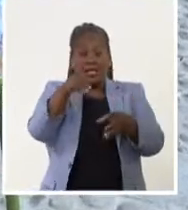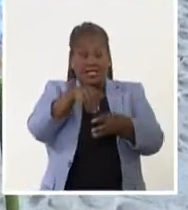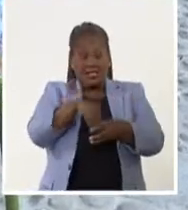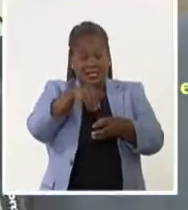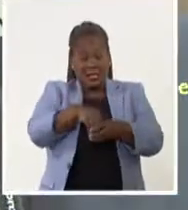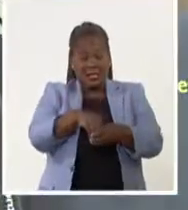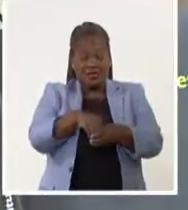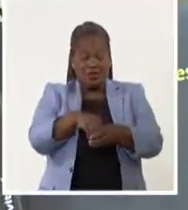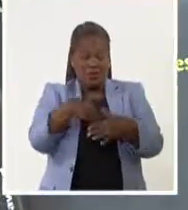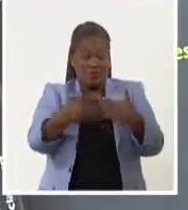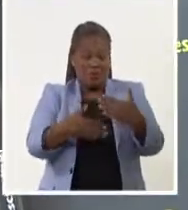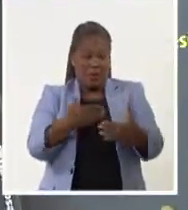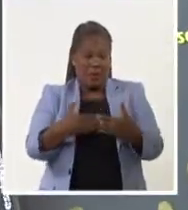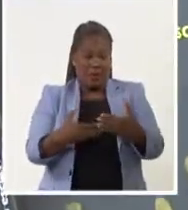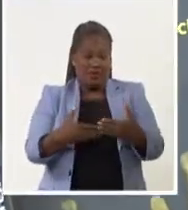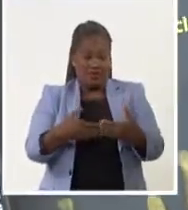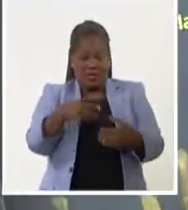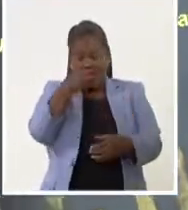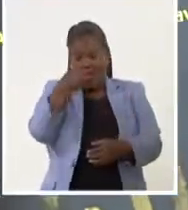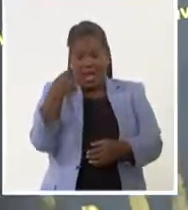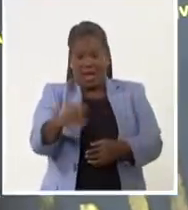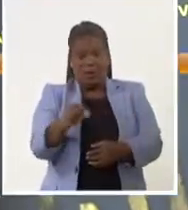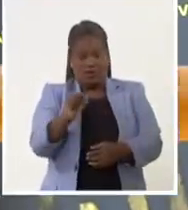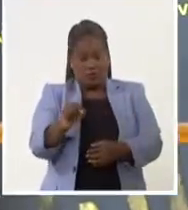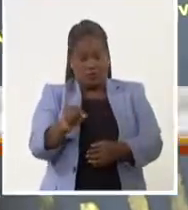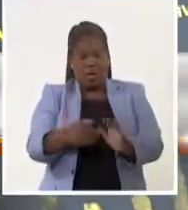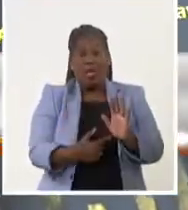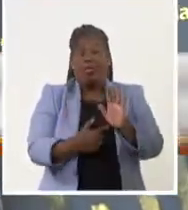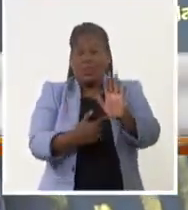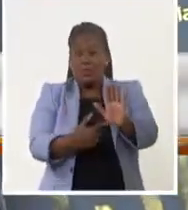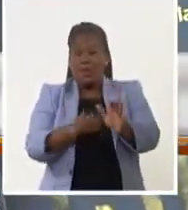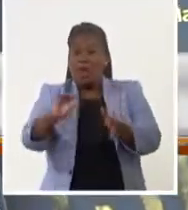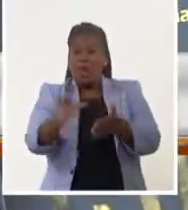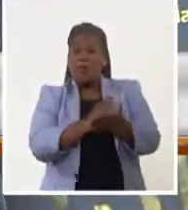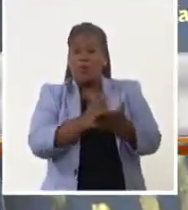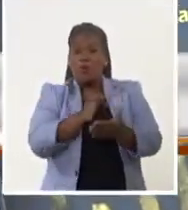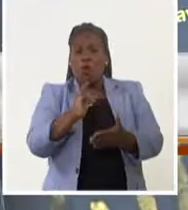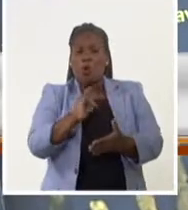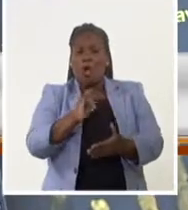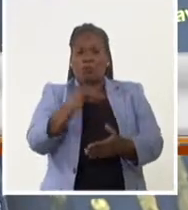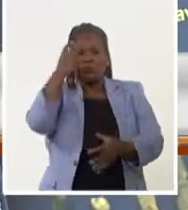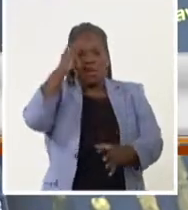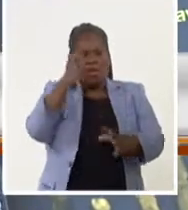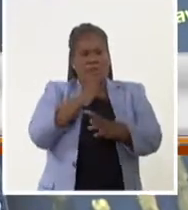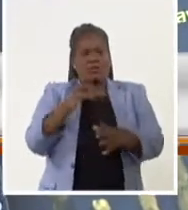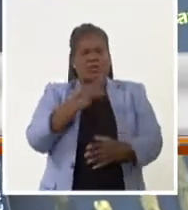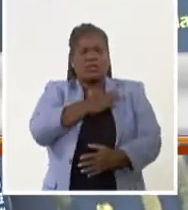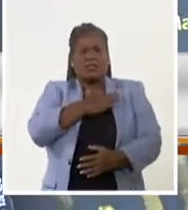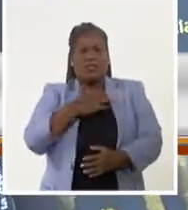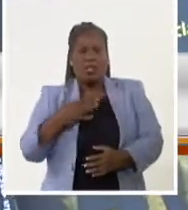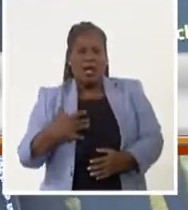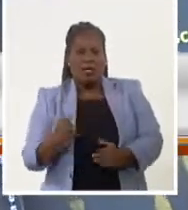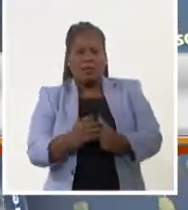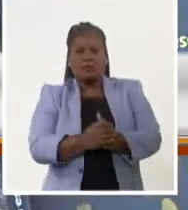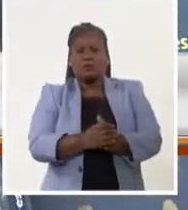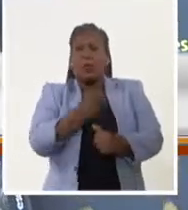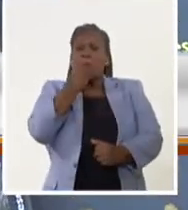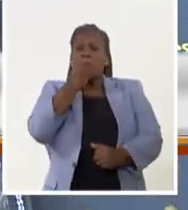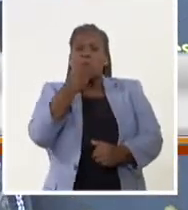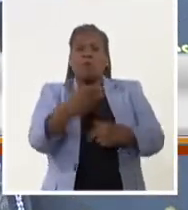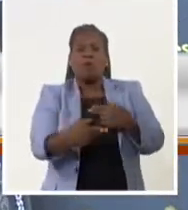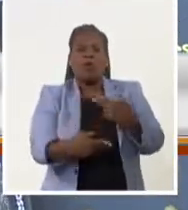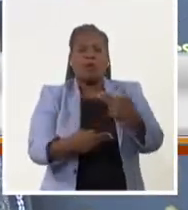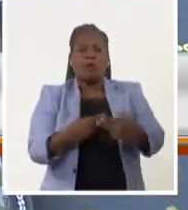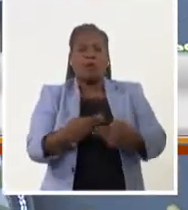horror. Se muestra la inteligencia, las sensibilidades, las capacidades para